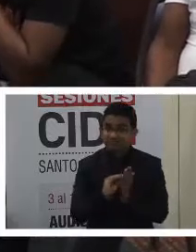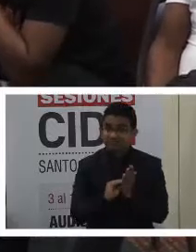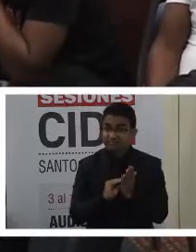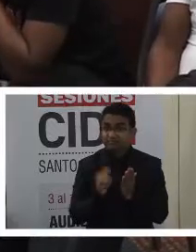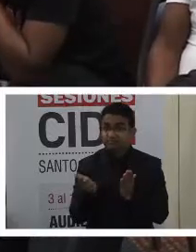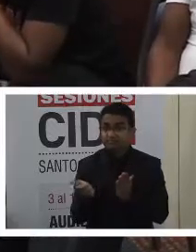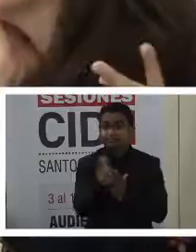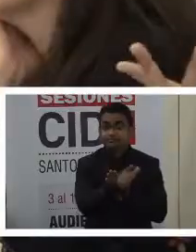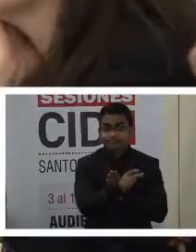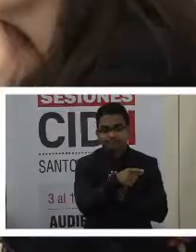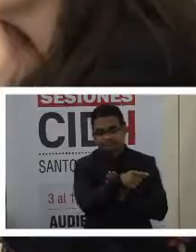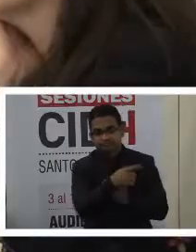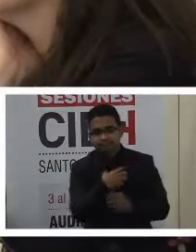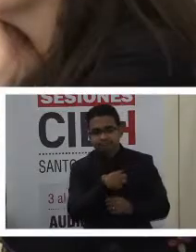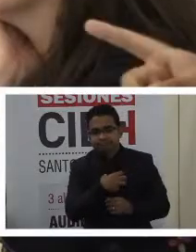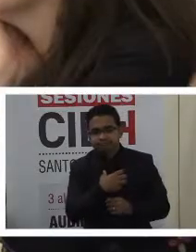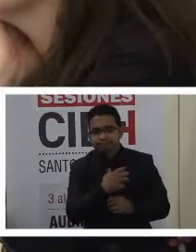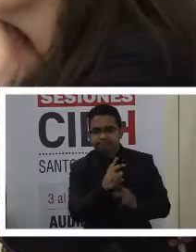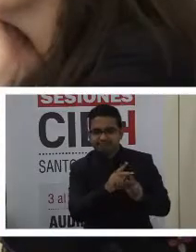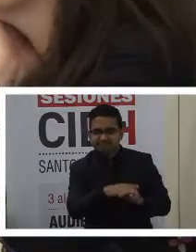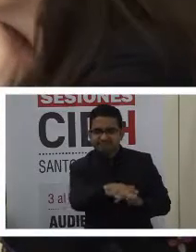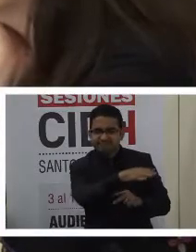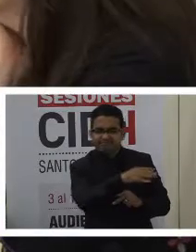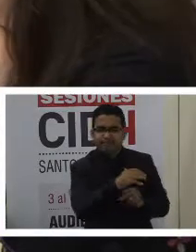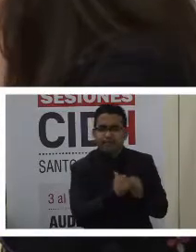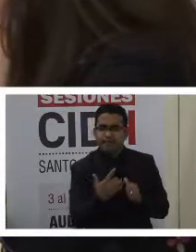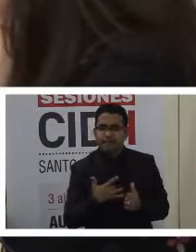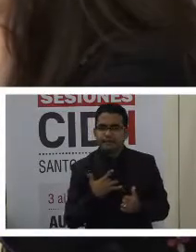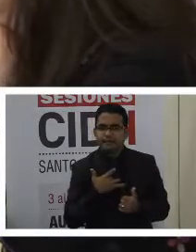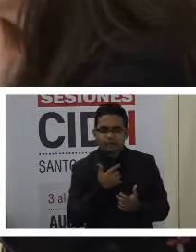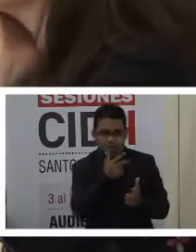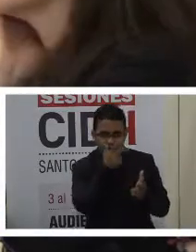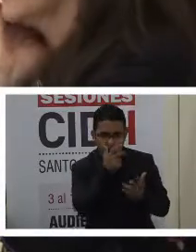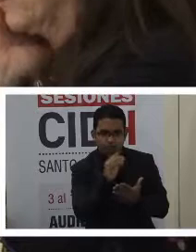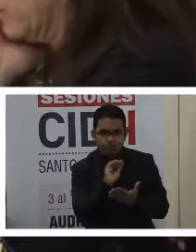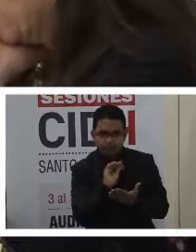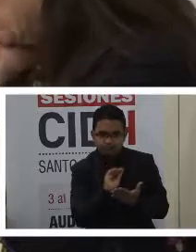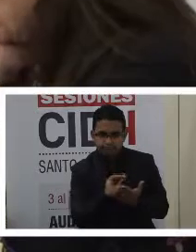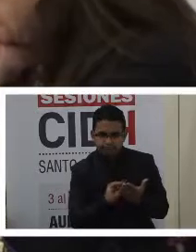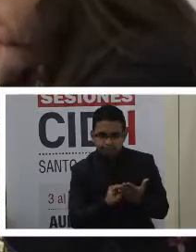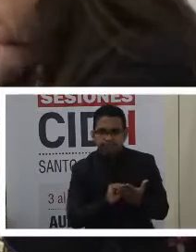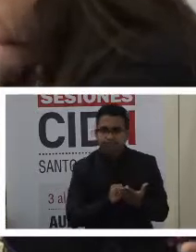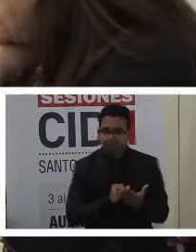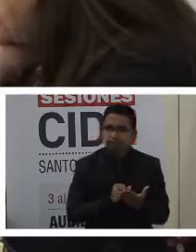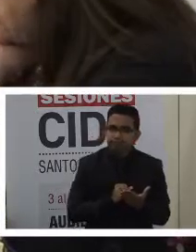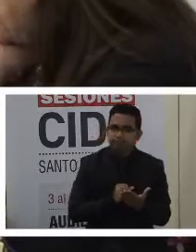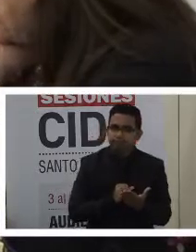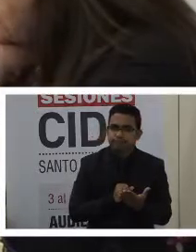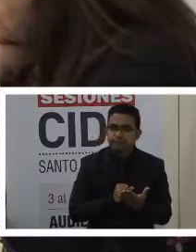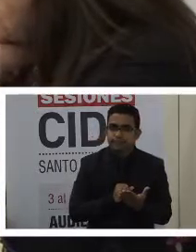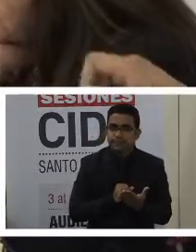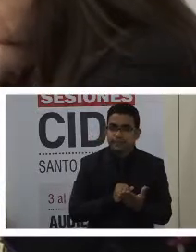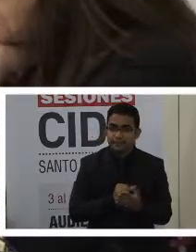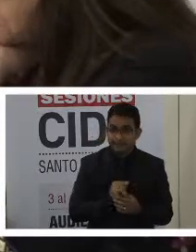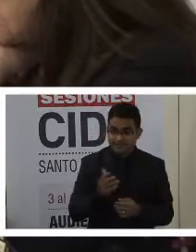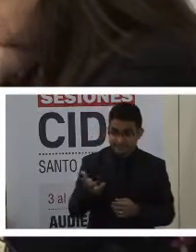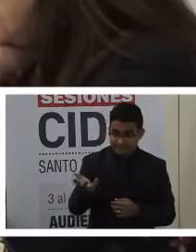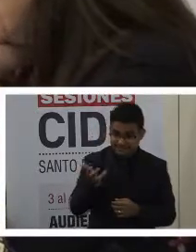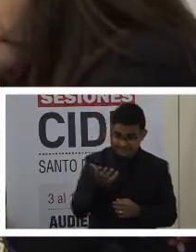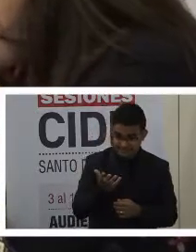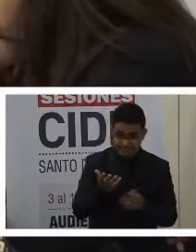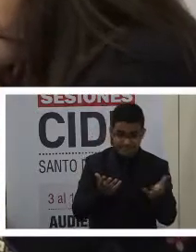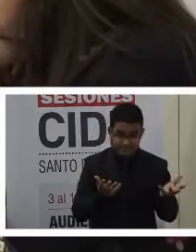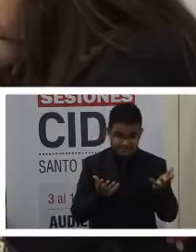observaciones y preocupaciones planteadas desde la sociedad civil. Creo que lo que se hace en la mayoría de nuestros